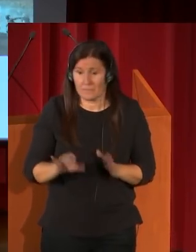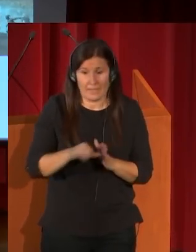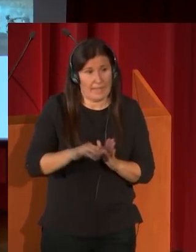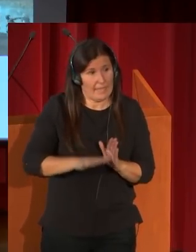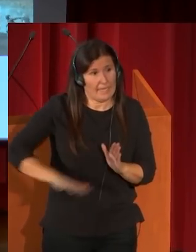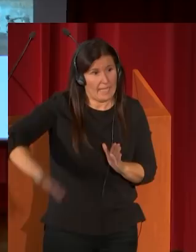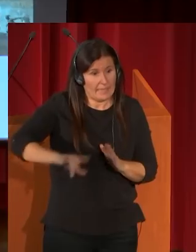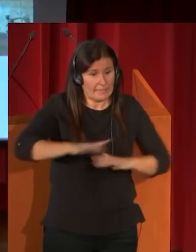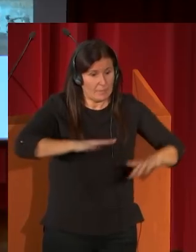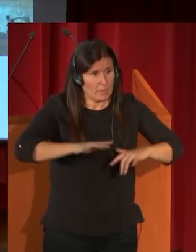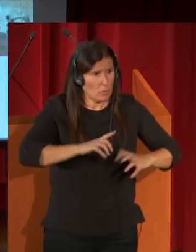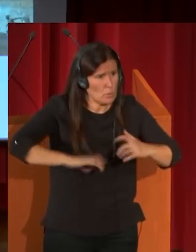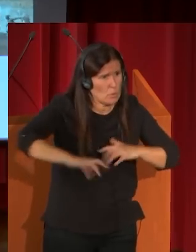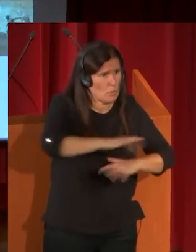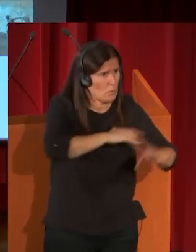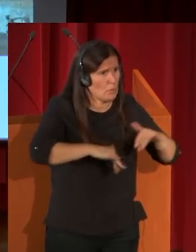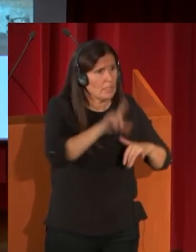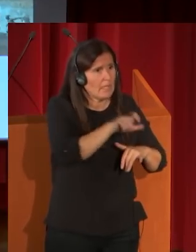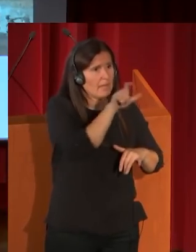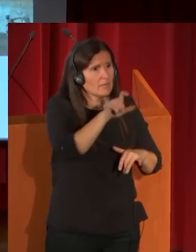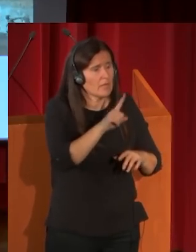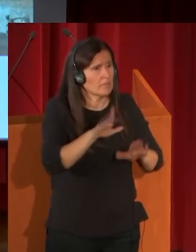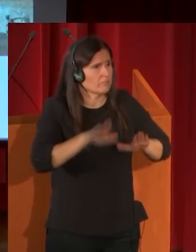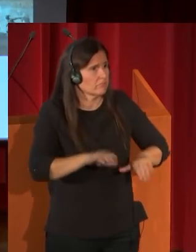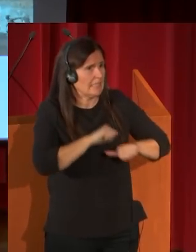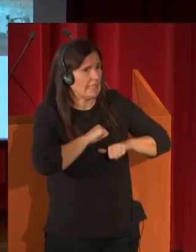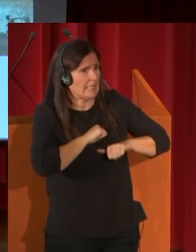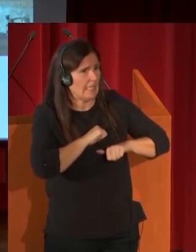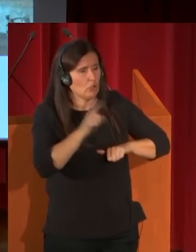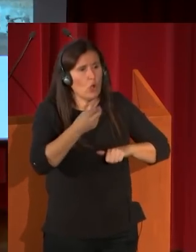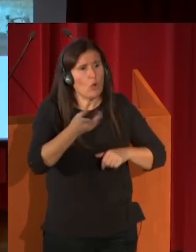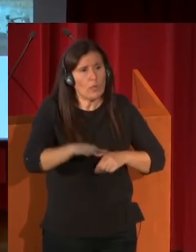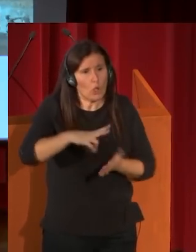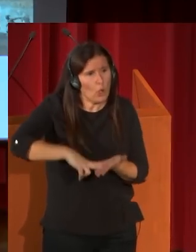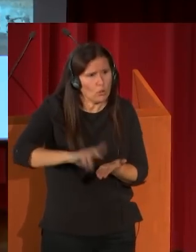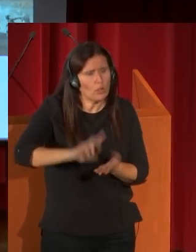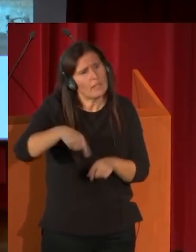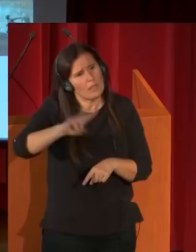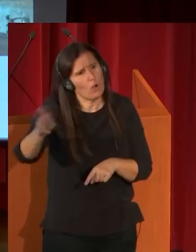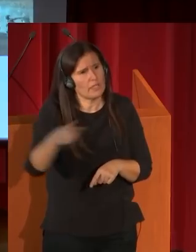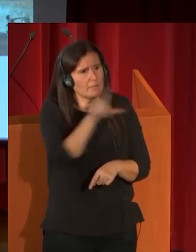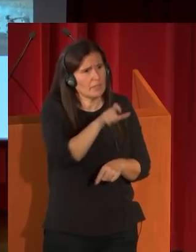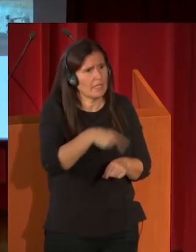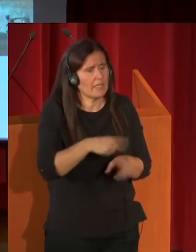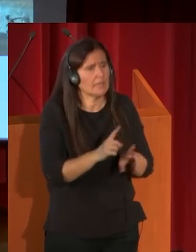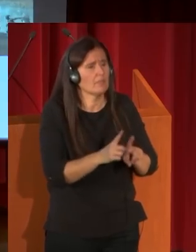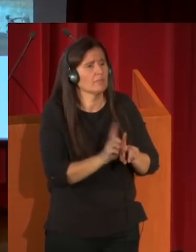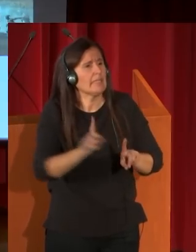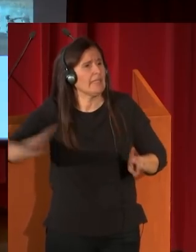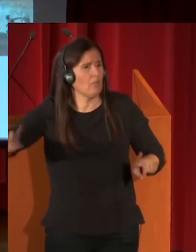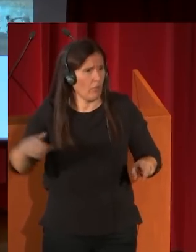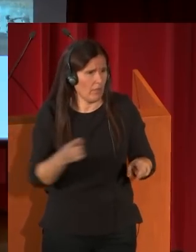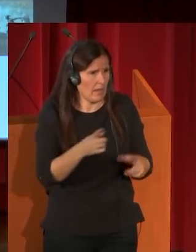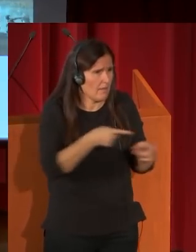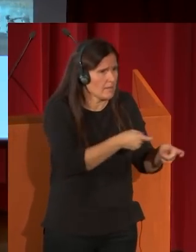este movimiento exacerbado hay figuras estáticas, no solo los muertos, sino estos otros que están retirados de la batalla, y que